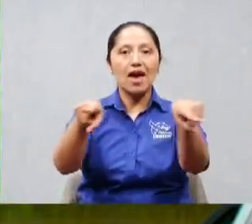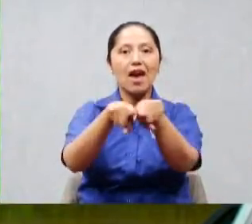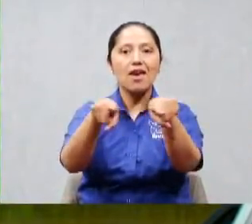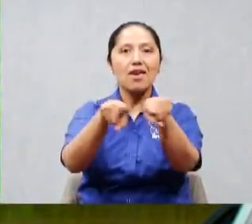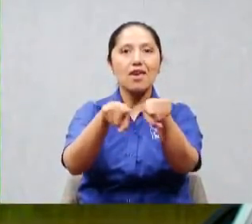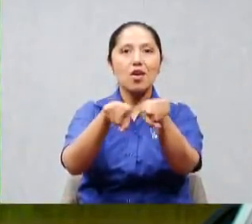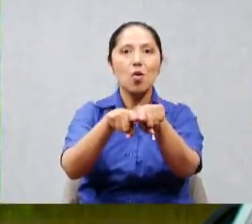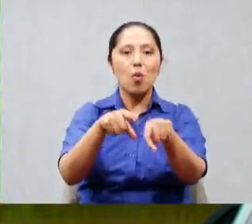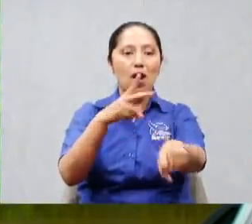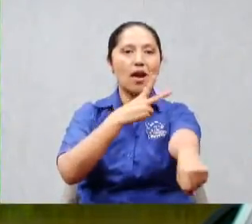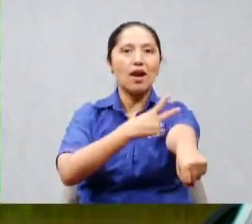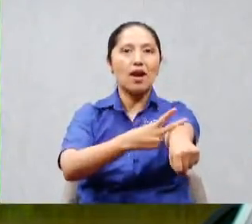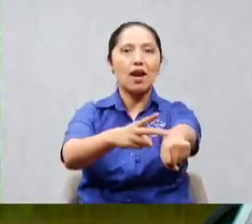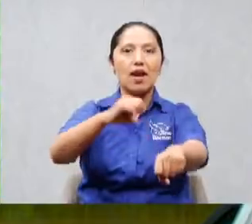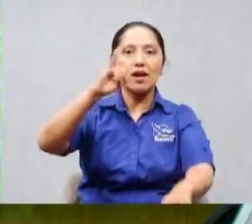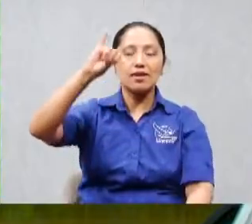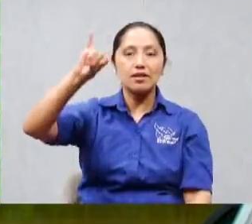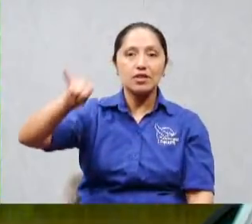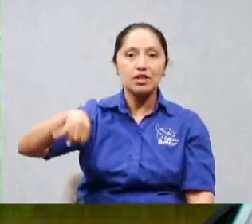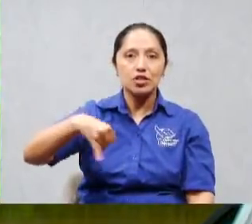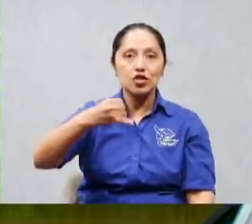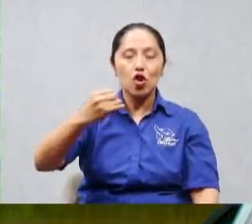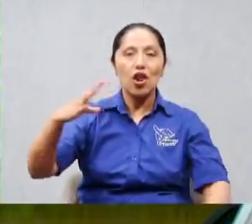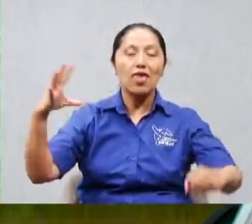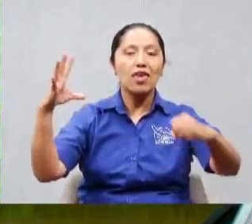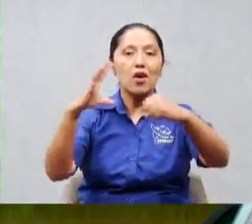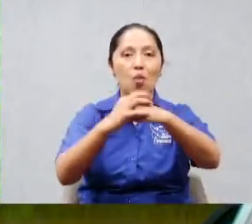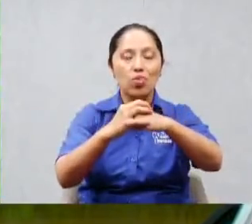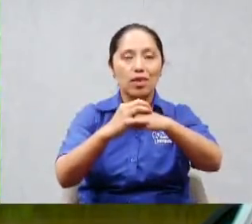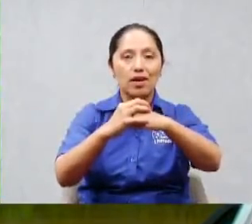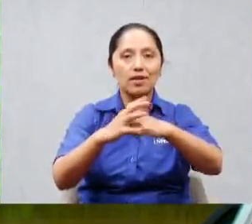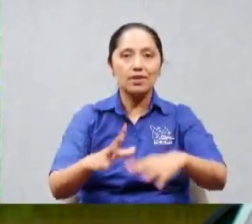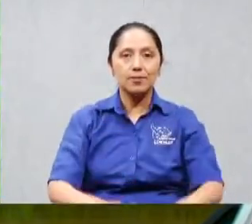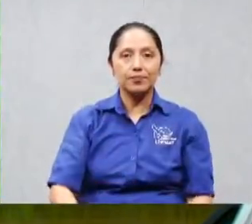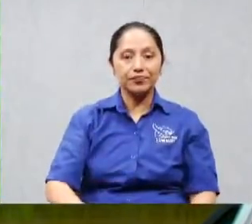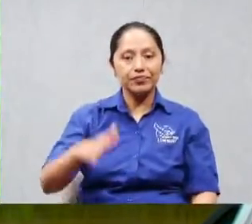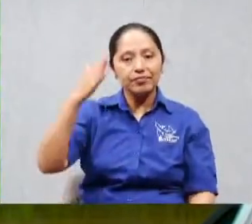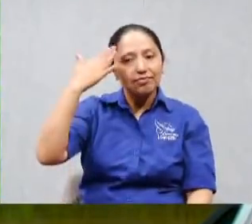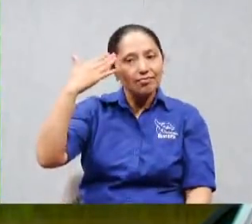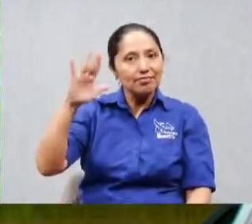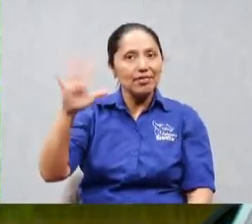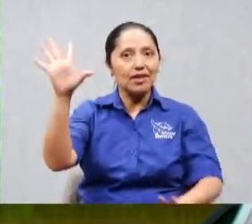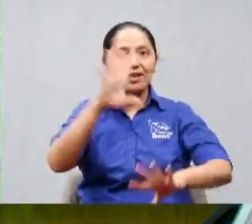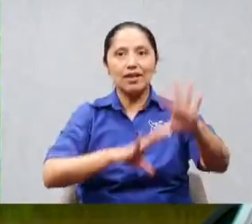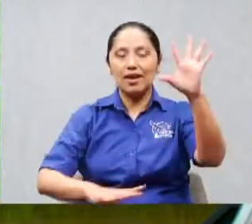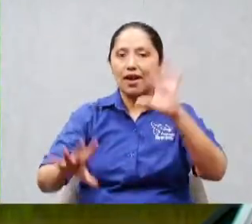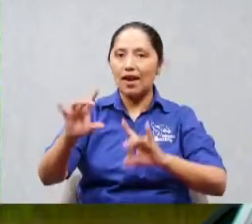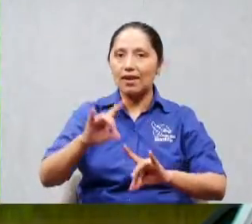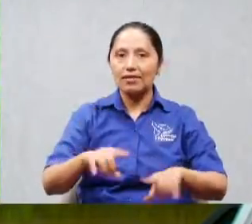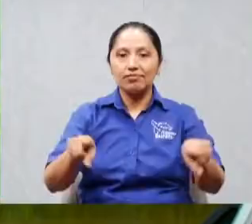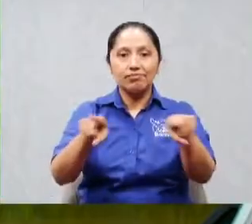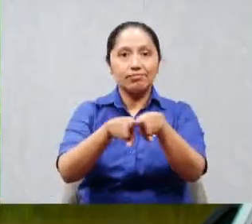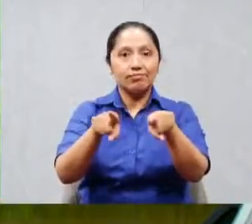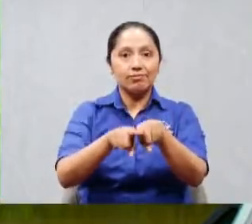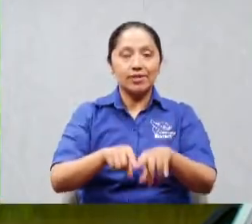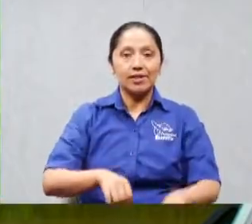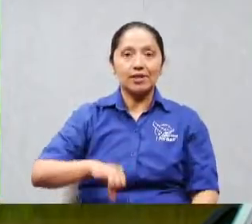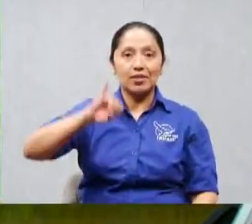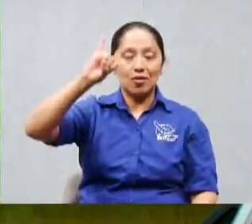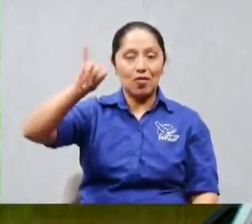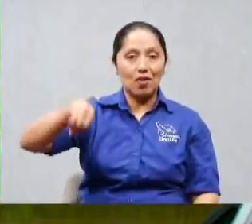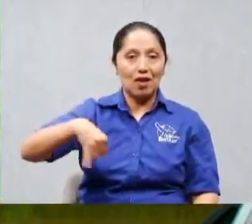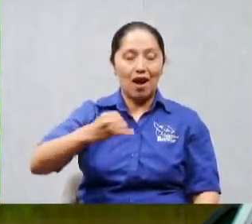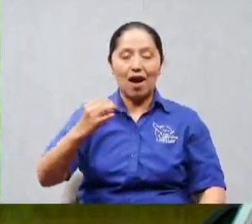Jonás no quería orar hermano no sé si habrá aquí algún Jonás que no quiera orar no no no yo los acompaño ahí desde mi cama me en